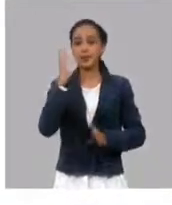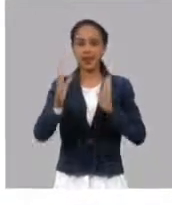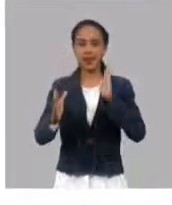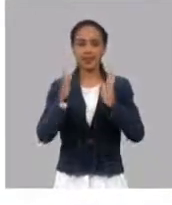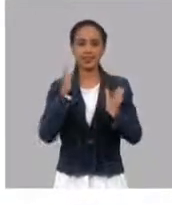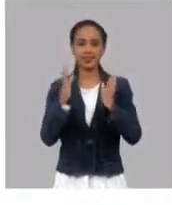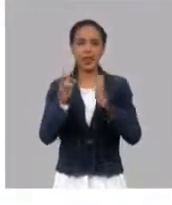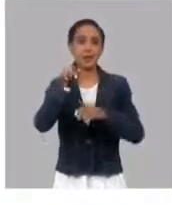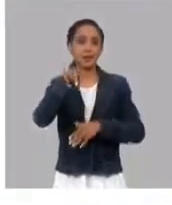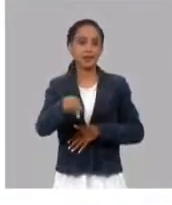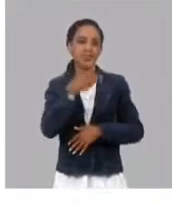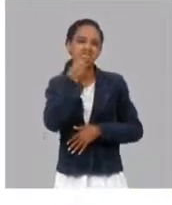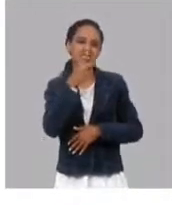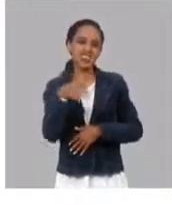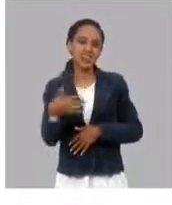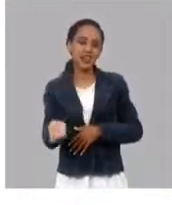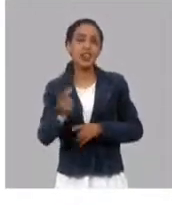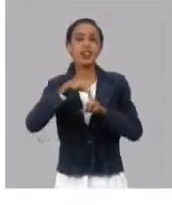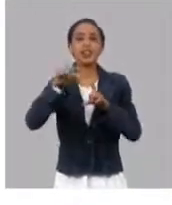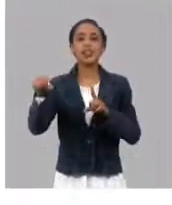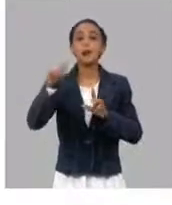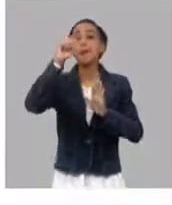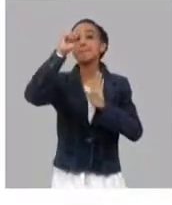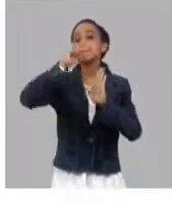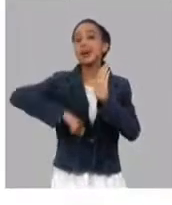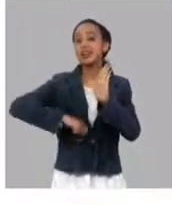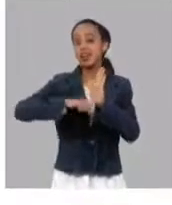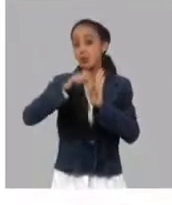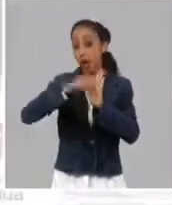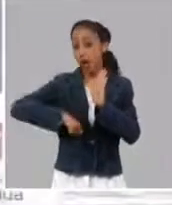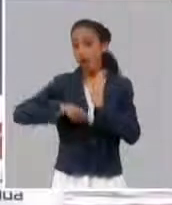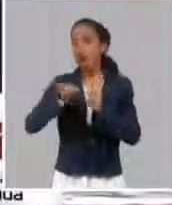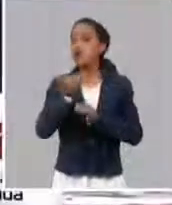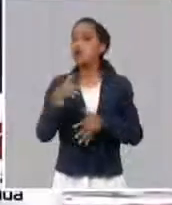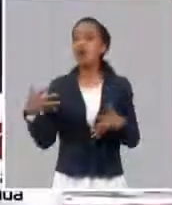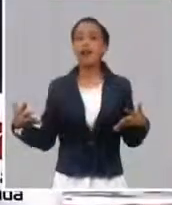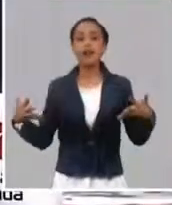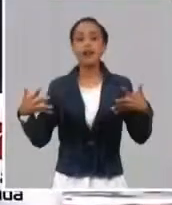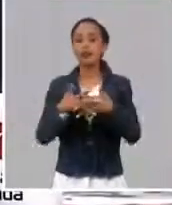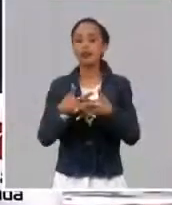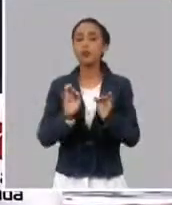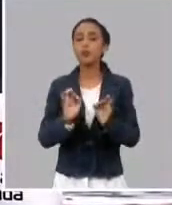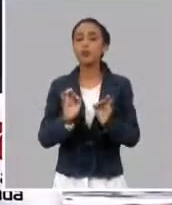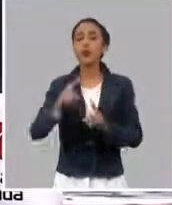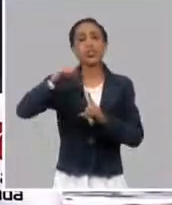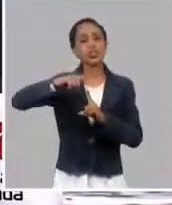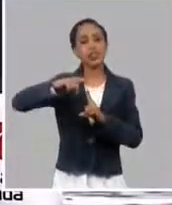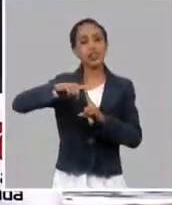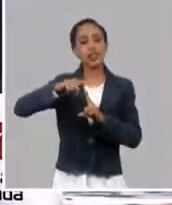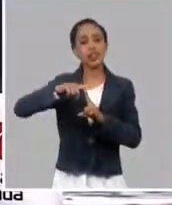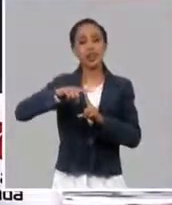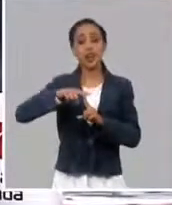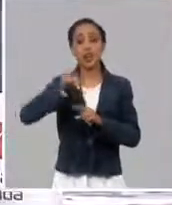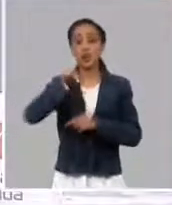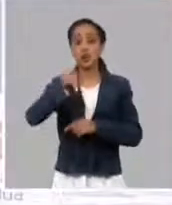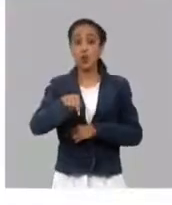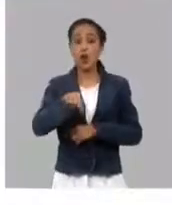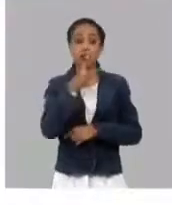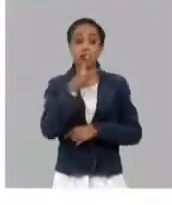el primer periodo se iba a dedicar fundamentalmente al tema de la matrícula y la vinculación a las tareas de